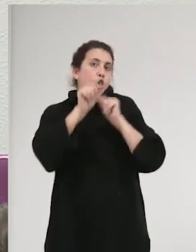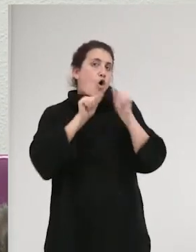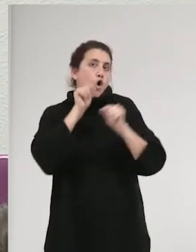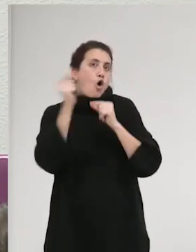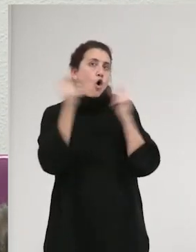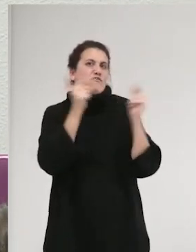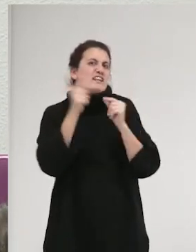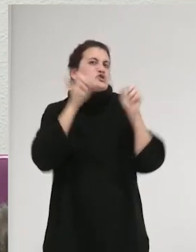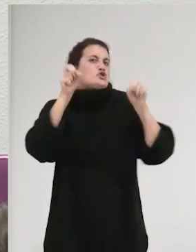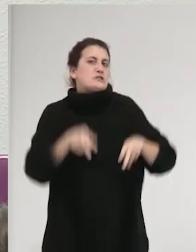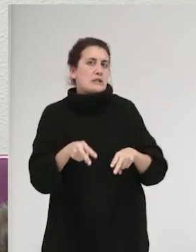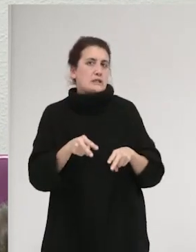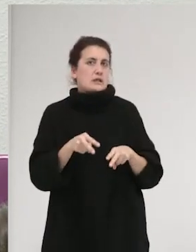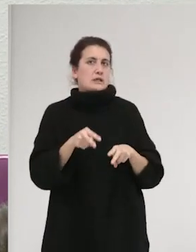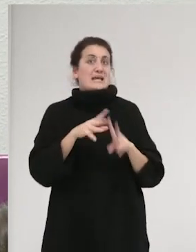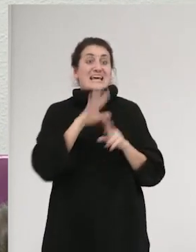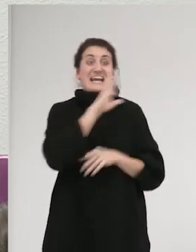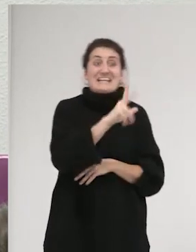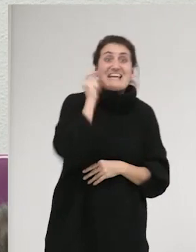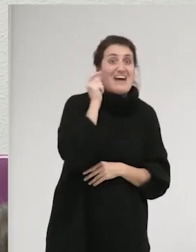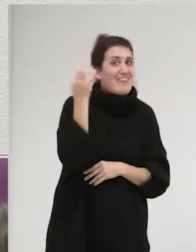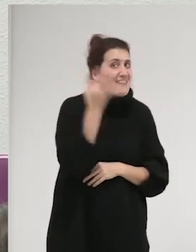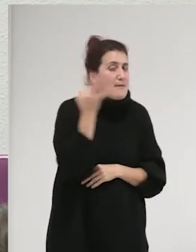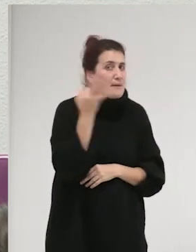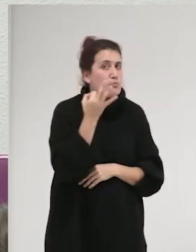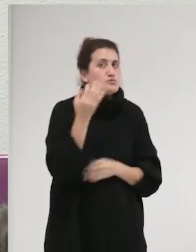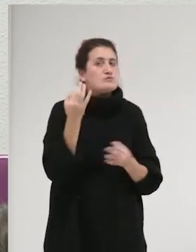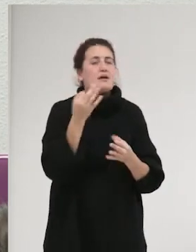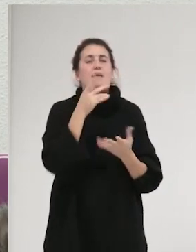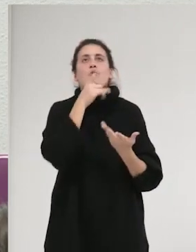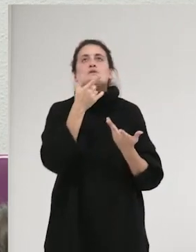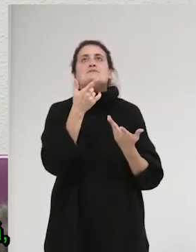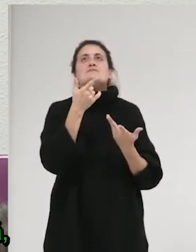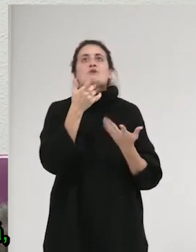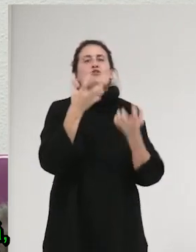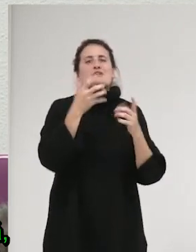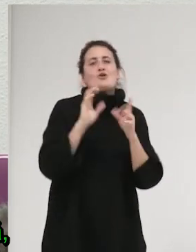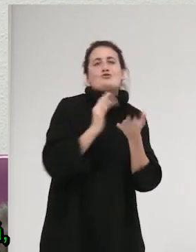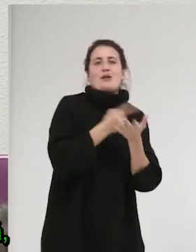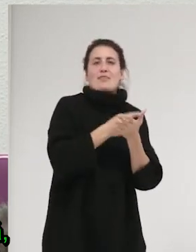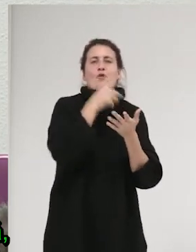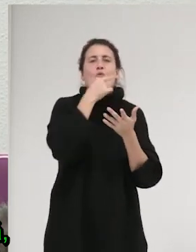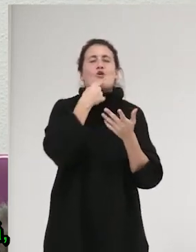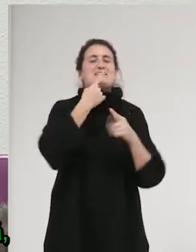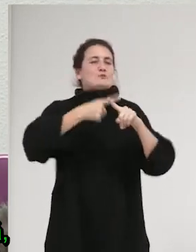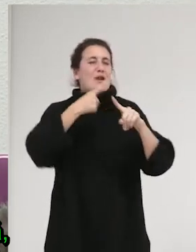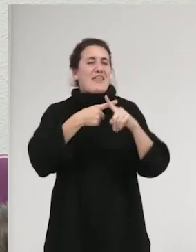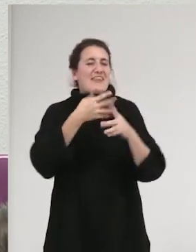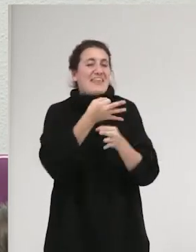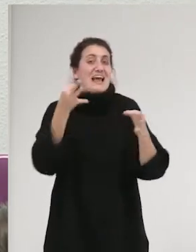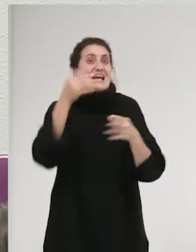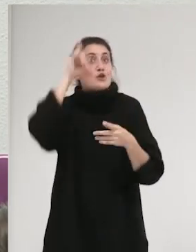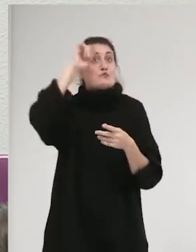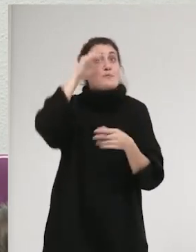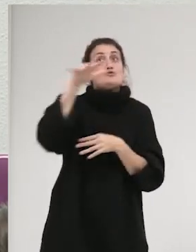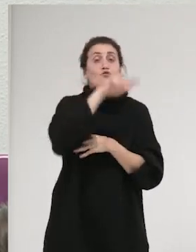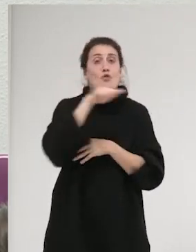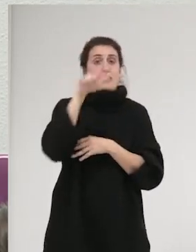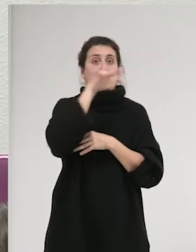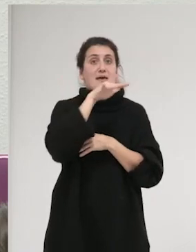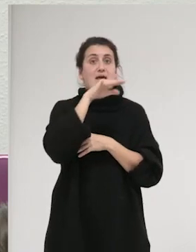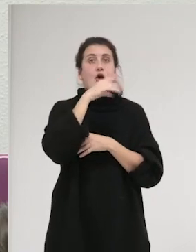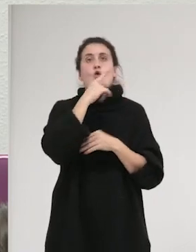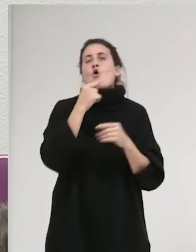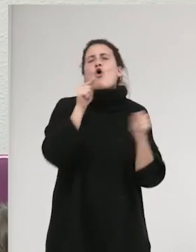tenemos que rescatar, tenemos una misión que es rescatar una sexualidad ideal, que no sabemos exactamente dónde está, en la cual no hay